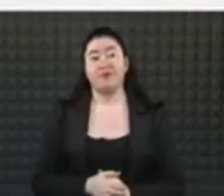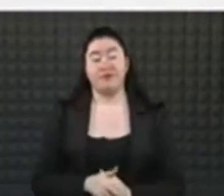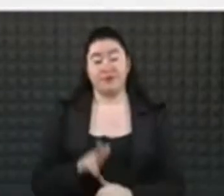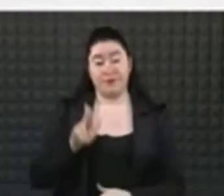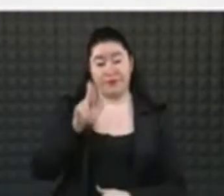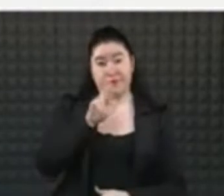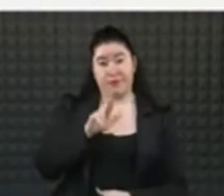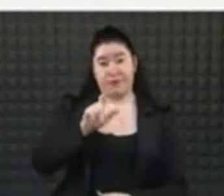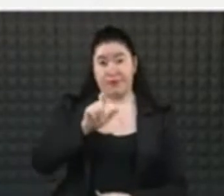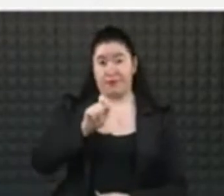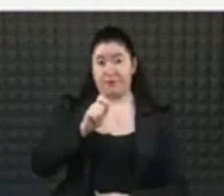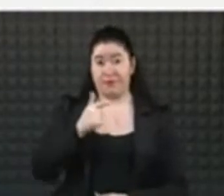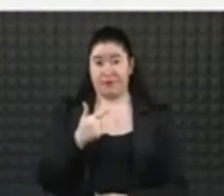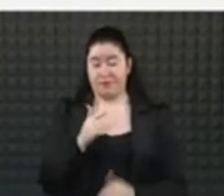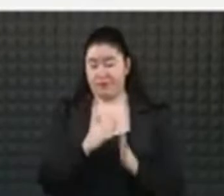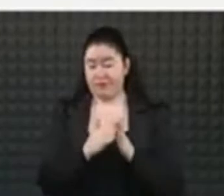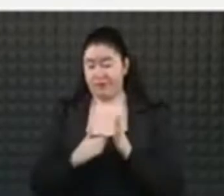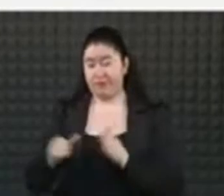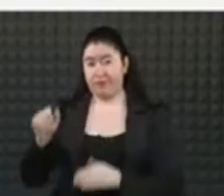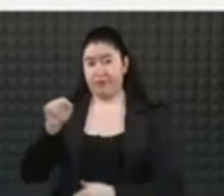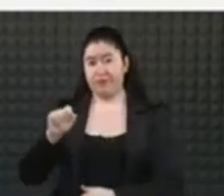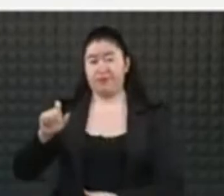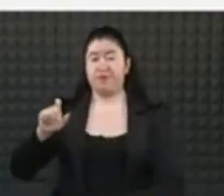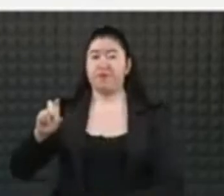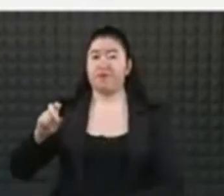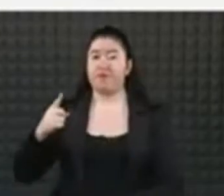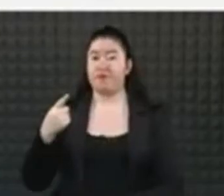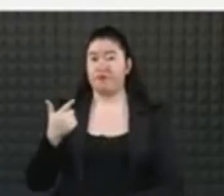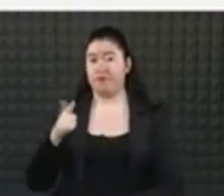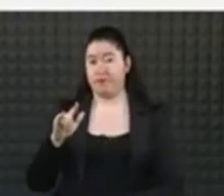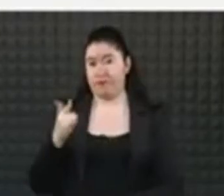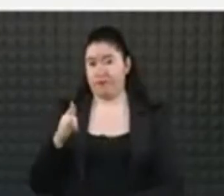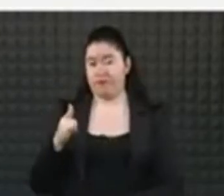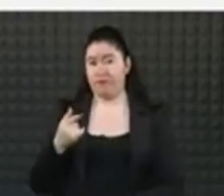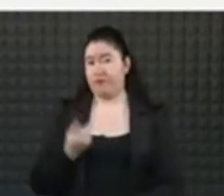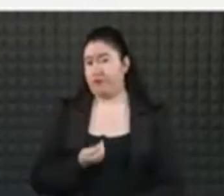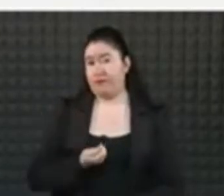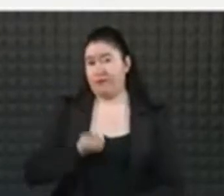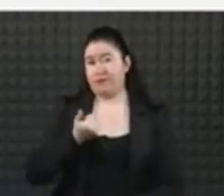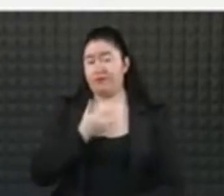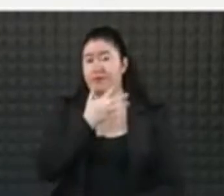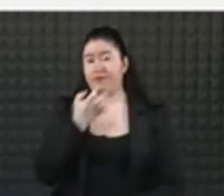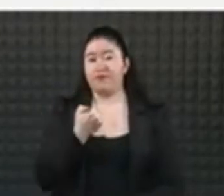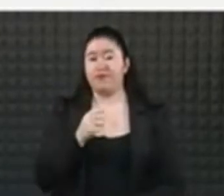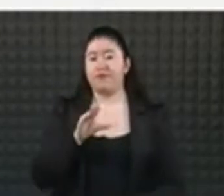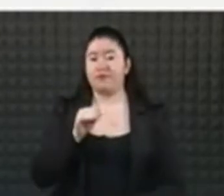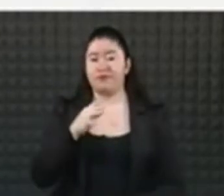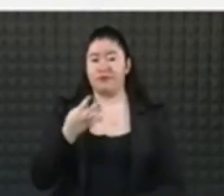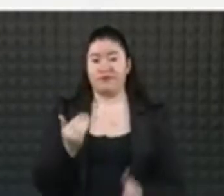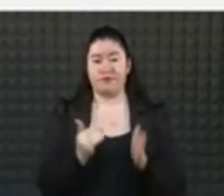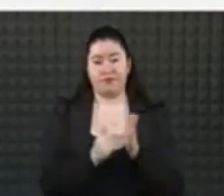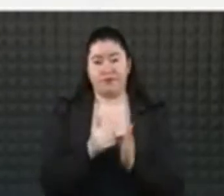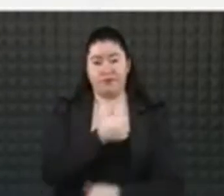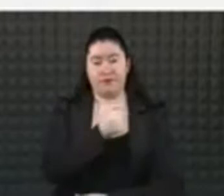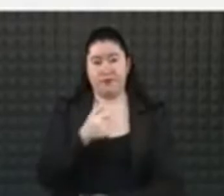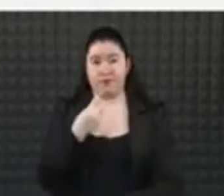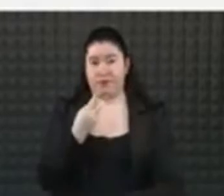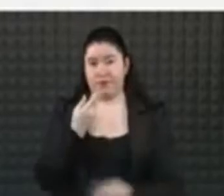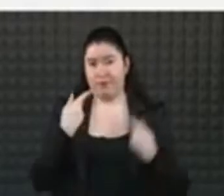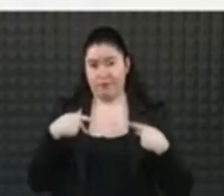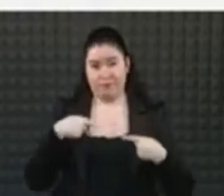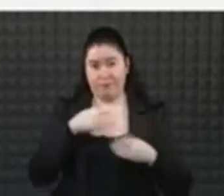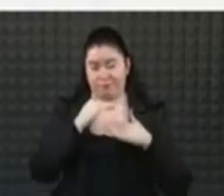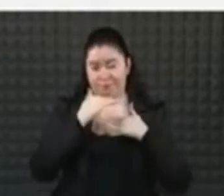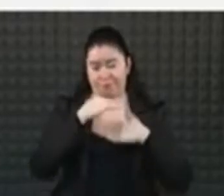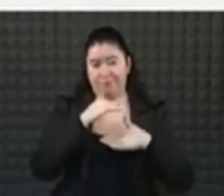martes 27 al sábado 31 de julio con primeras dosis a 594.602 personas que tienen entre 18 y 29